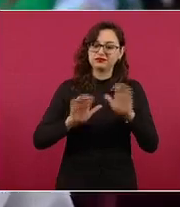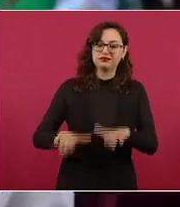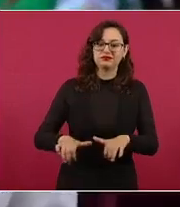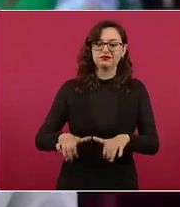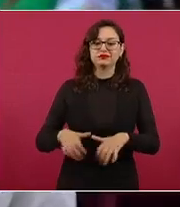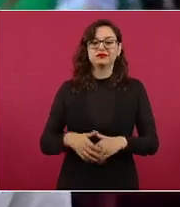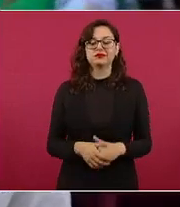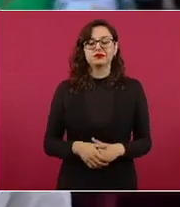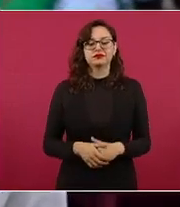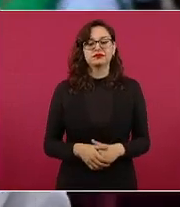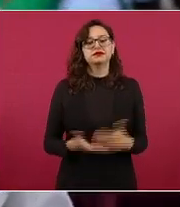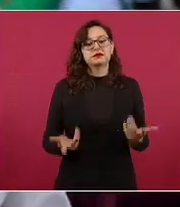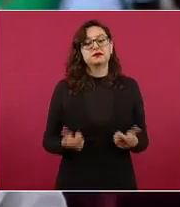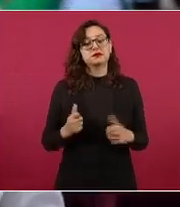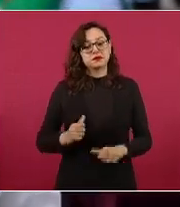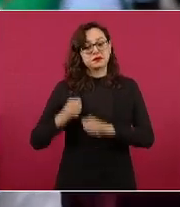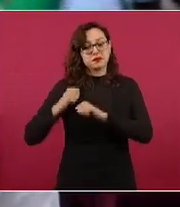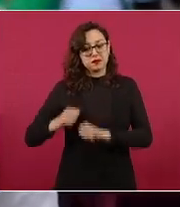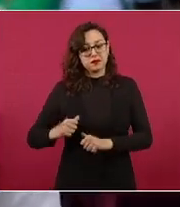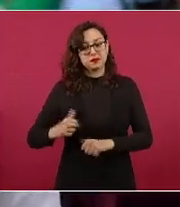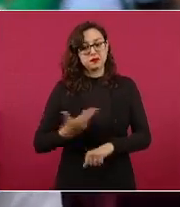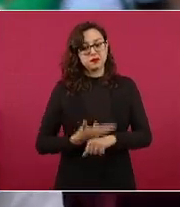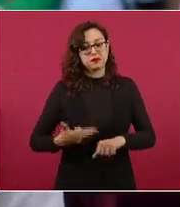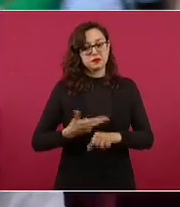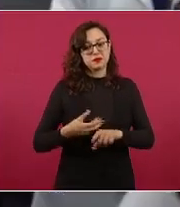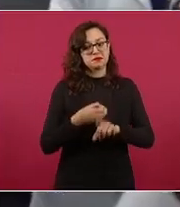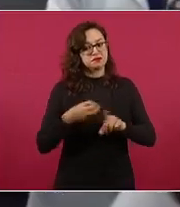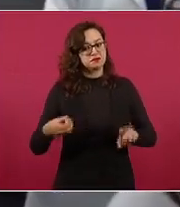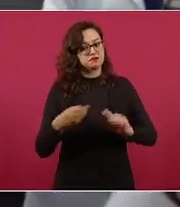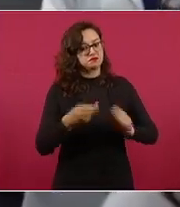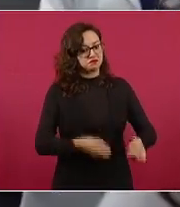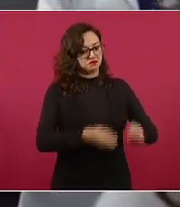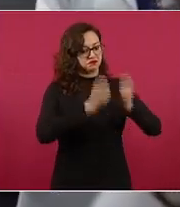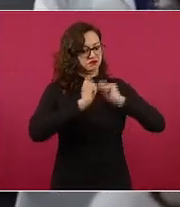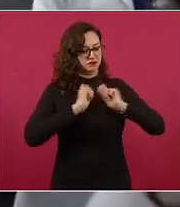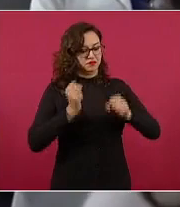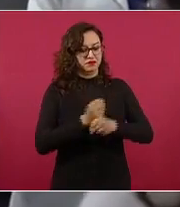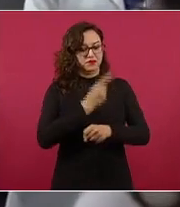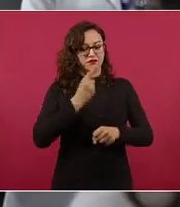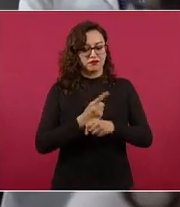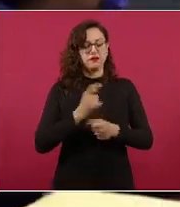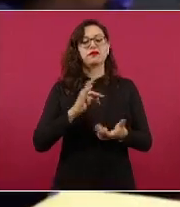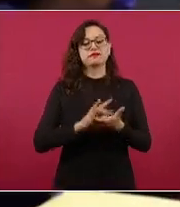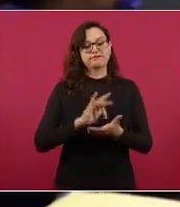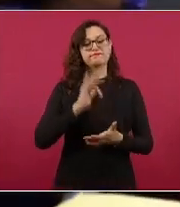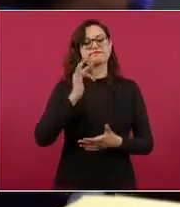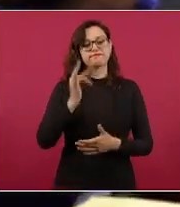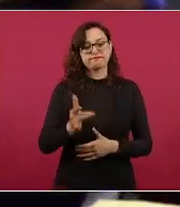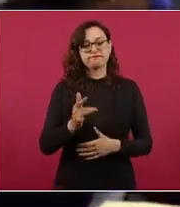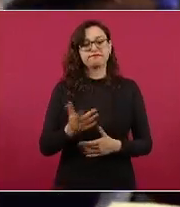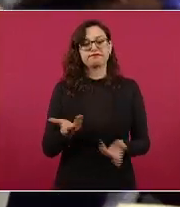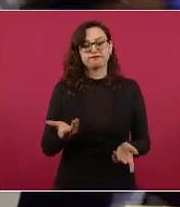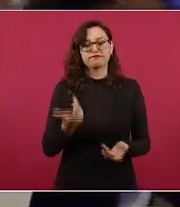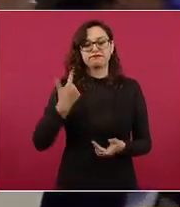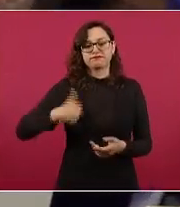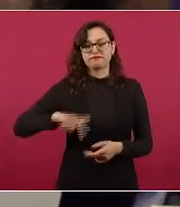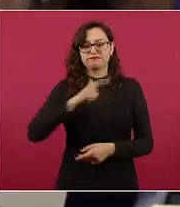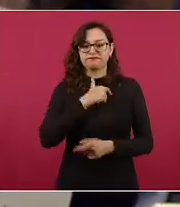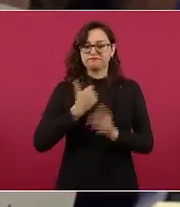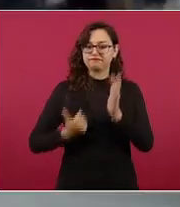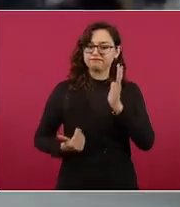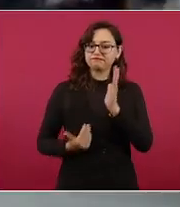Agradecida con las autoridades que nos están dando esta oportunidad de crecer aún más.